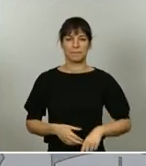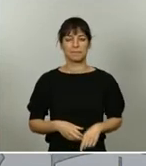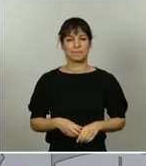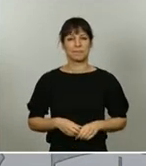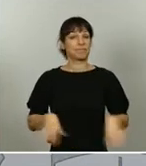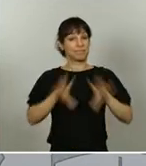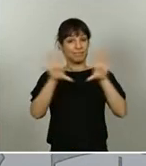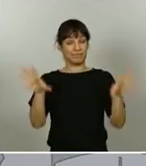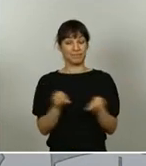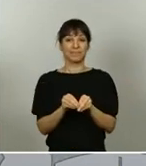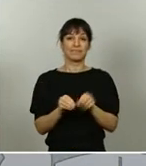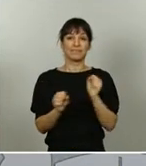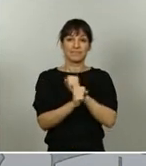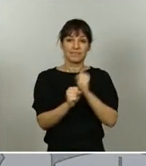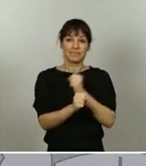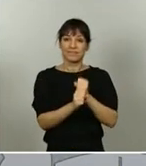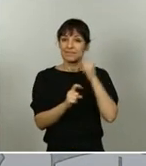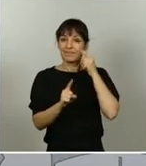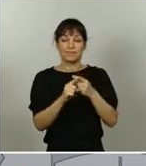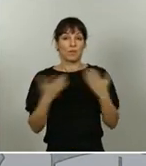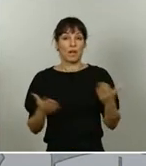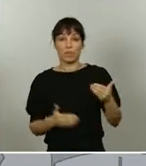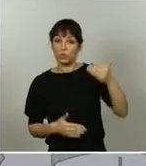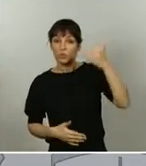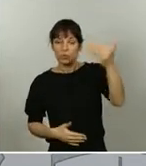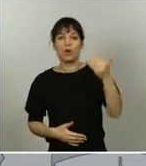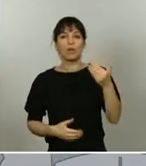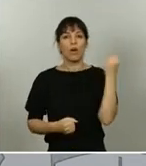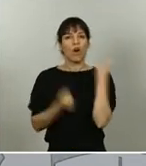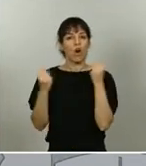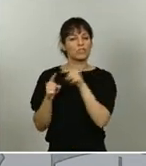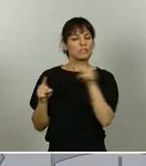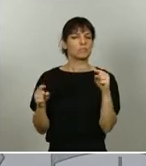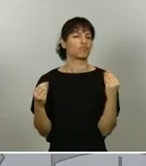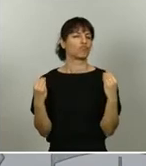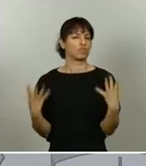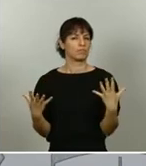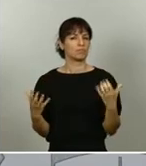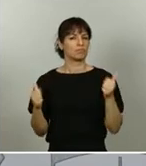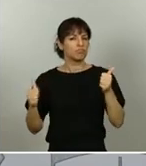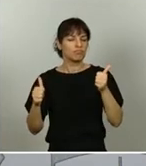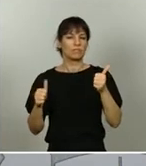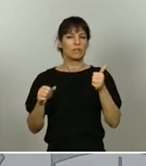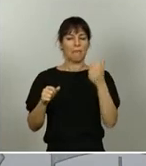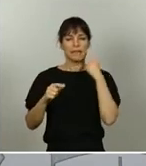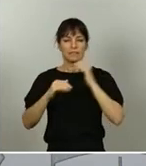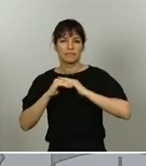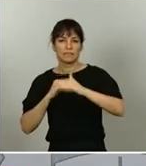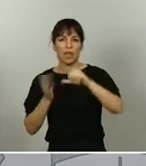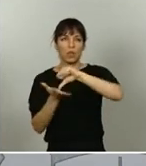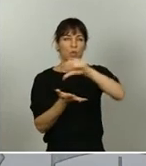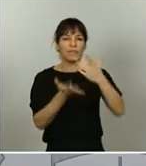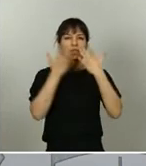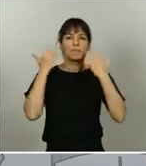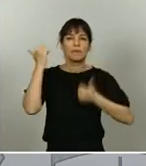trabajando para que en el futuro tengamos mejores vehículos, más sostenibles, ciudades más limpias y con un empleo de mayor